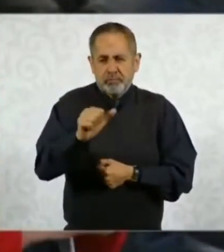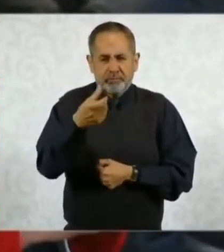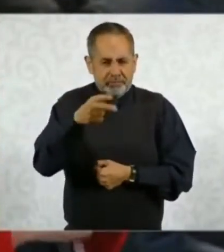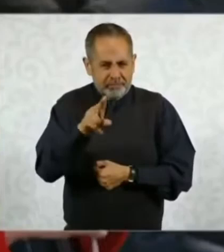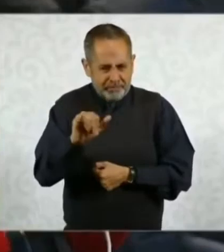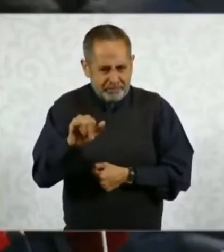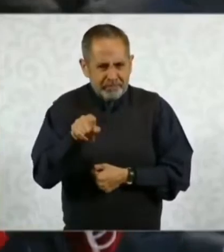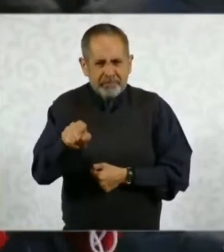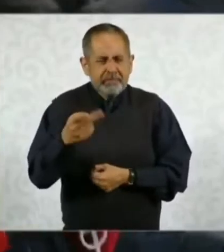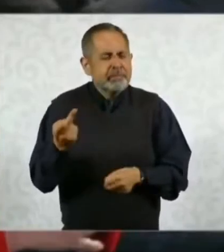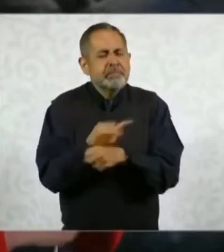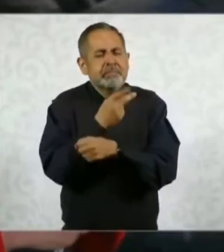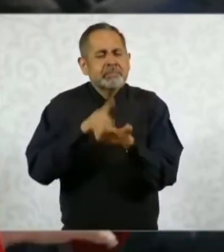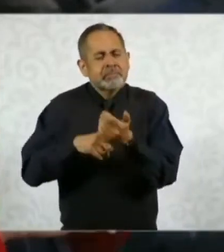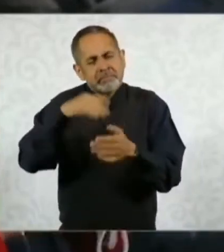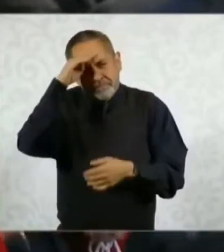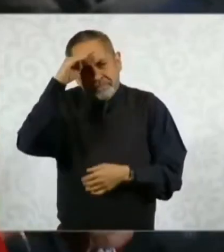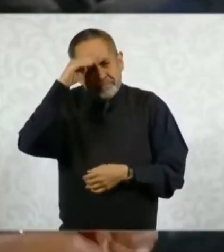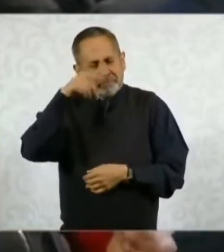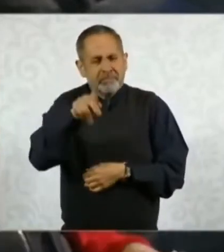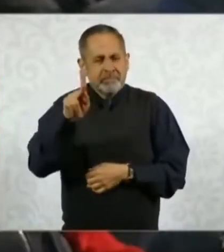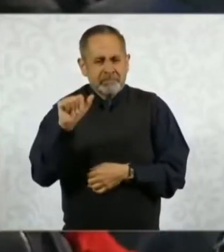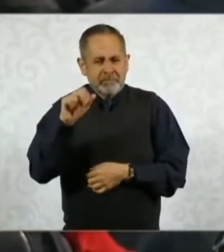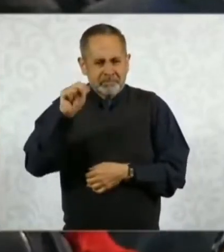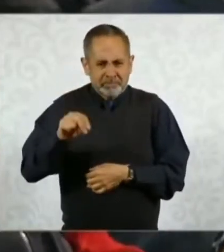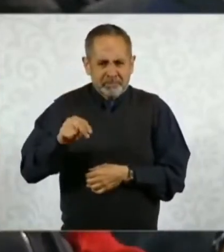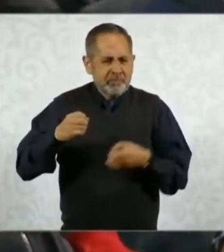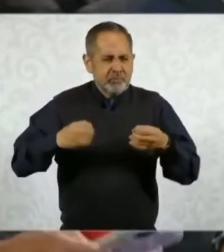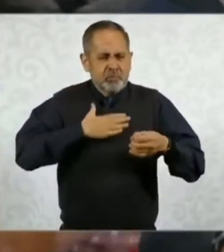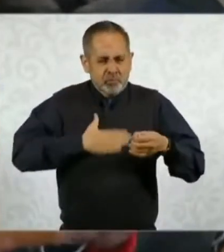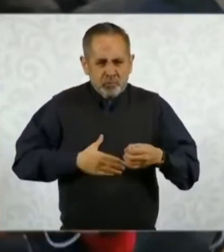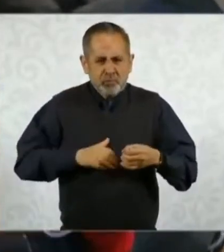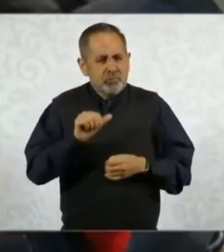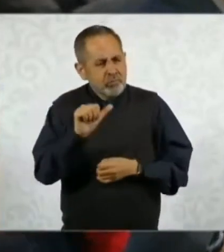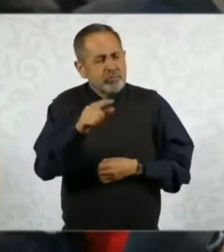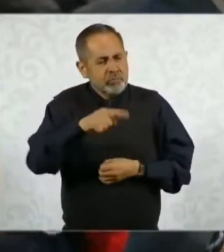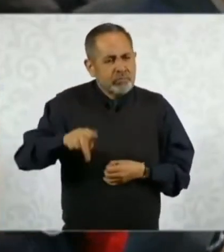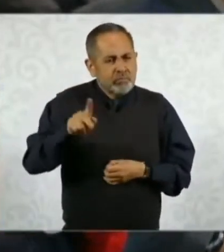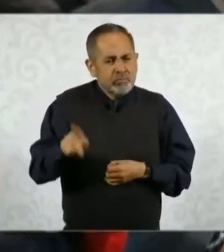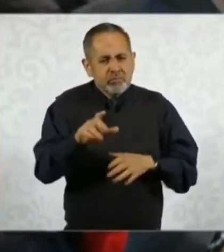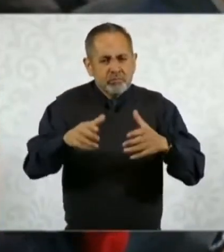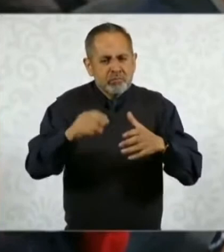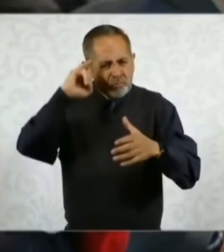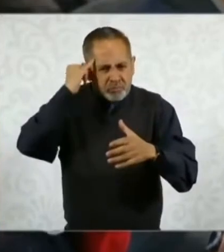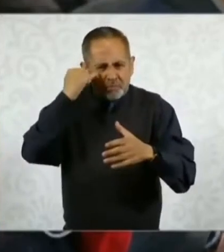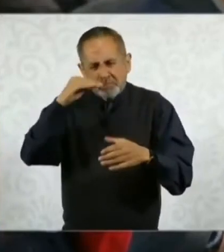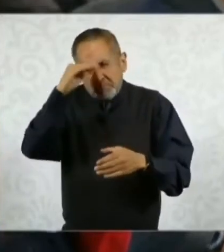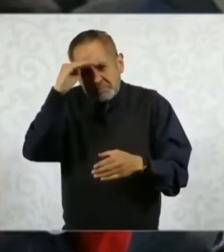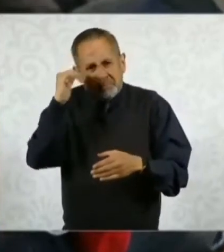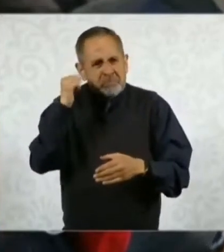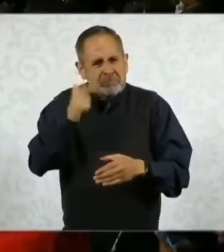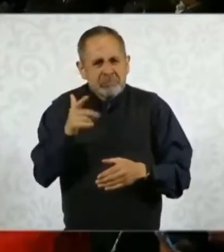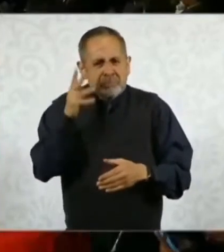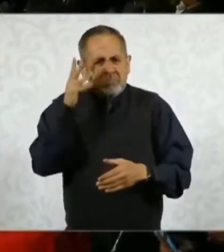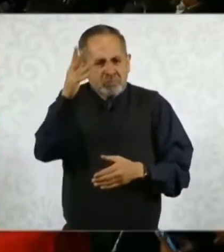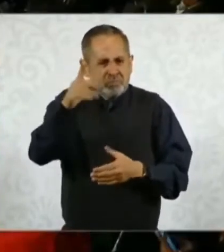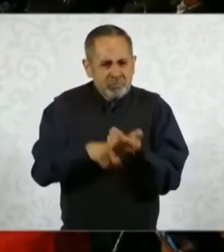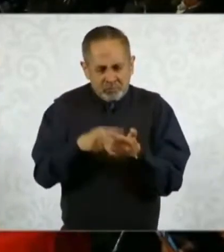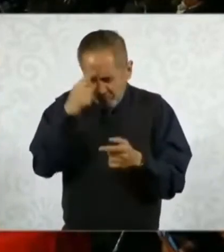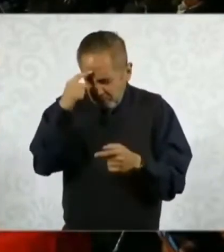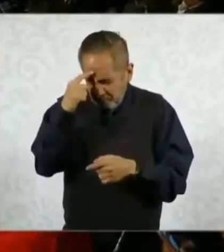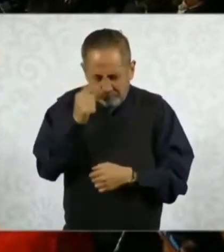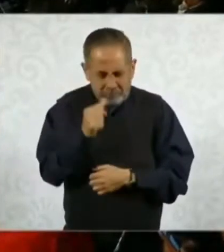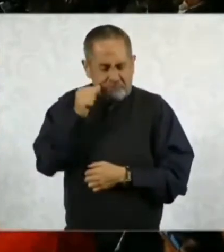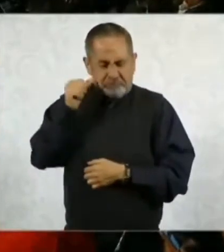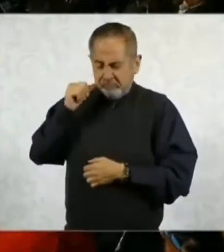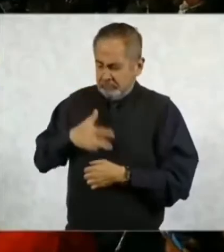¿Qué ha pensado en torno a los planes de justicia de los pueblos indígenas? Igual me imagino que algo habrá cambiado en usted el día